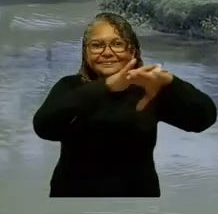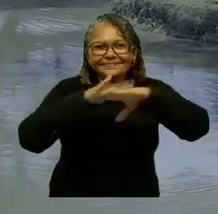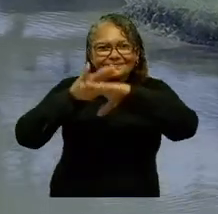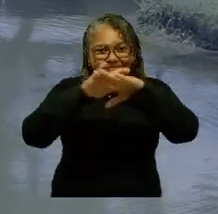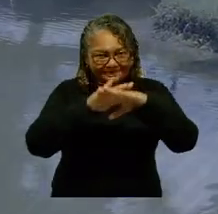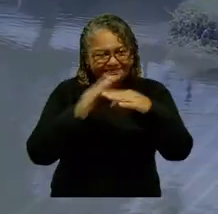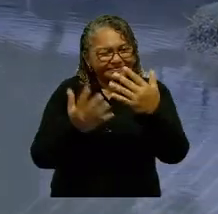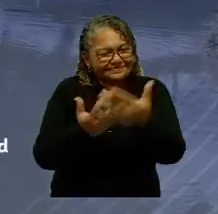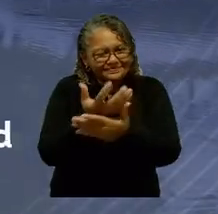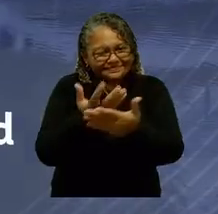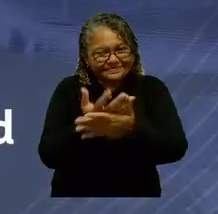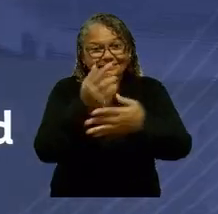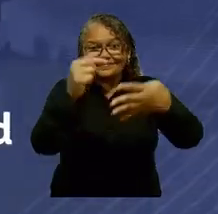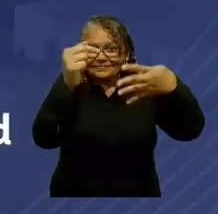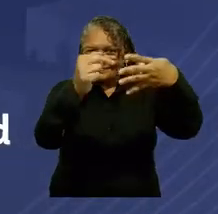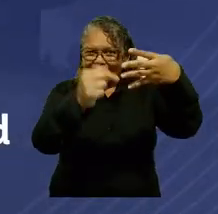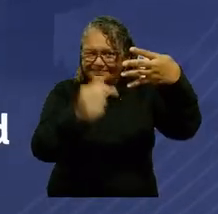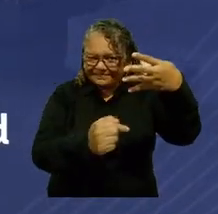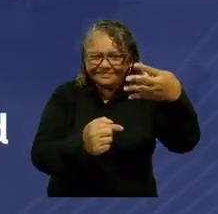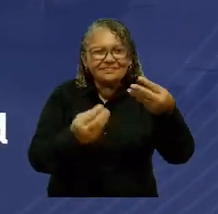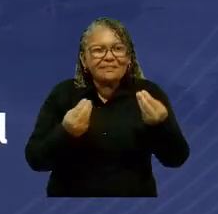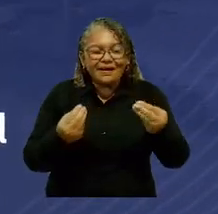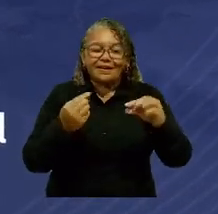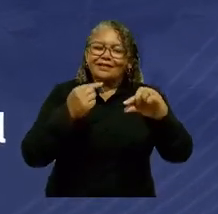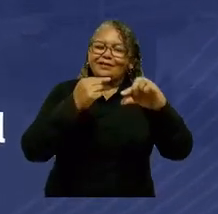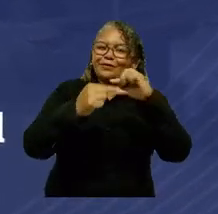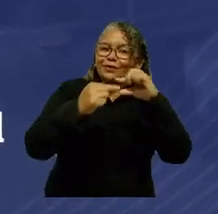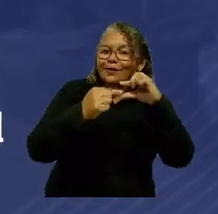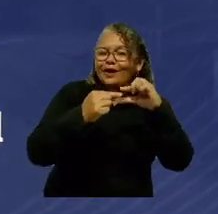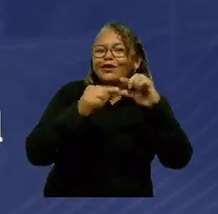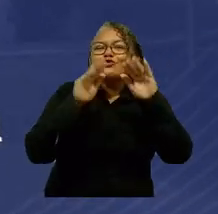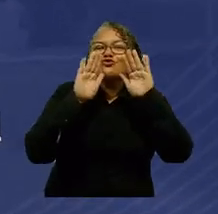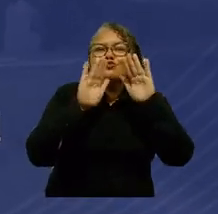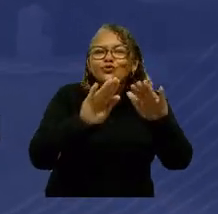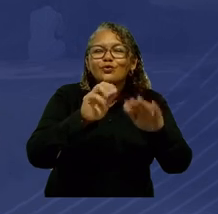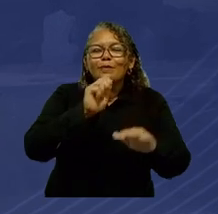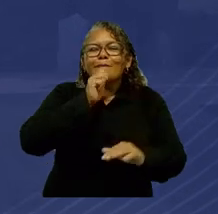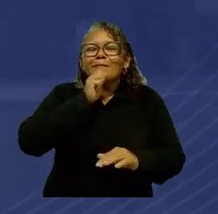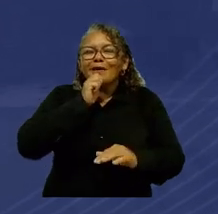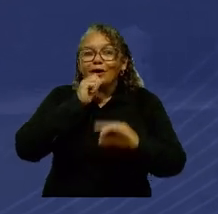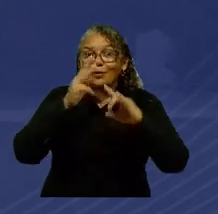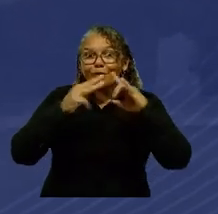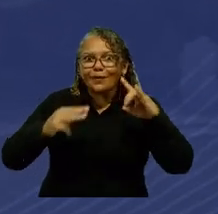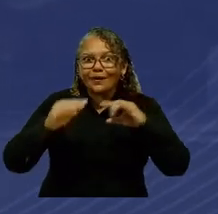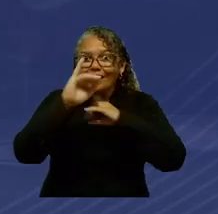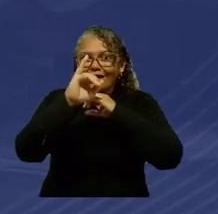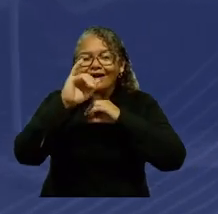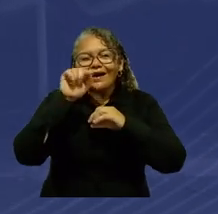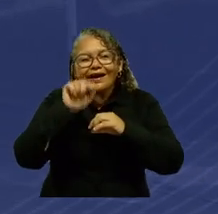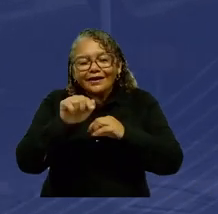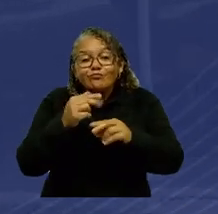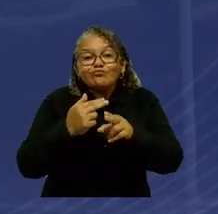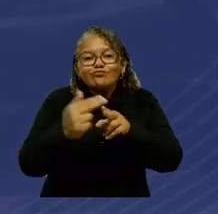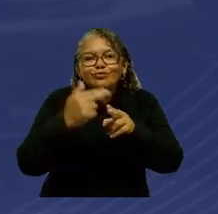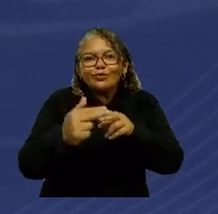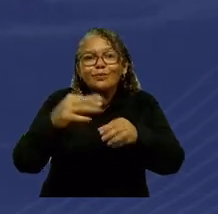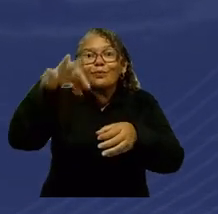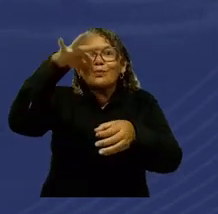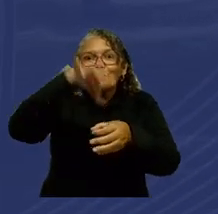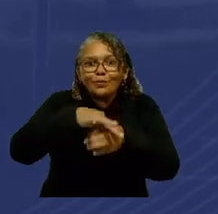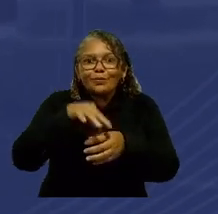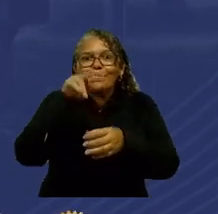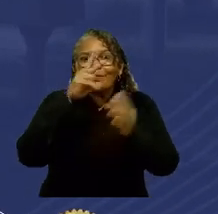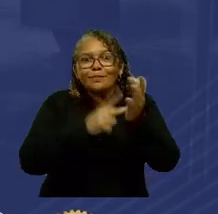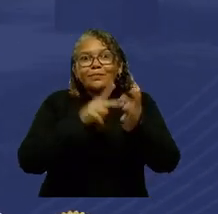Anota estos cuatro tips que garantizarán la seguridad y privacidad de tu correo institucional para votar de forma segura en este proceso de